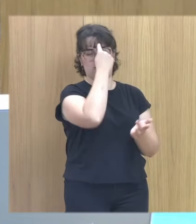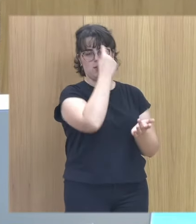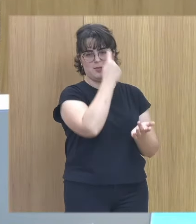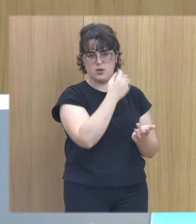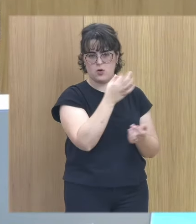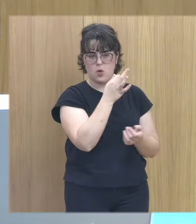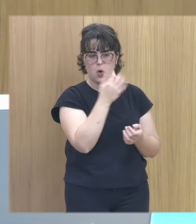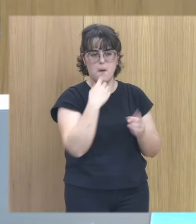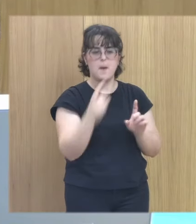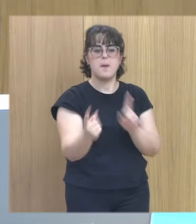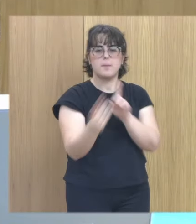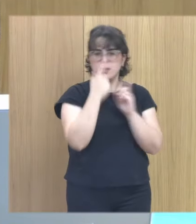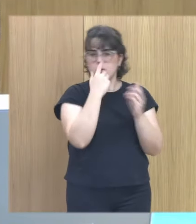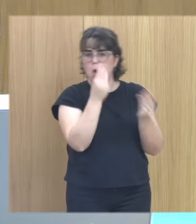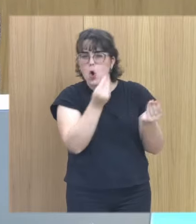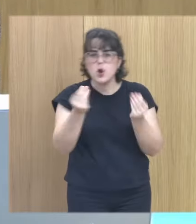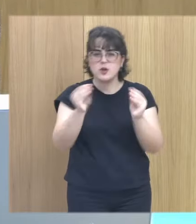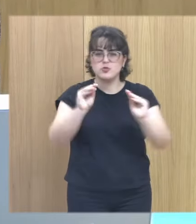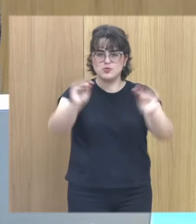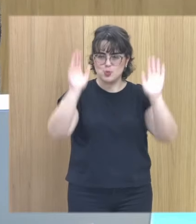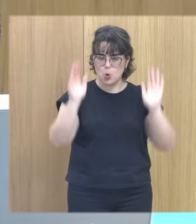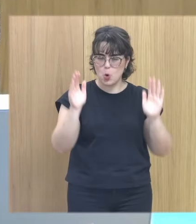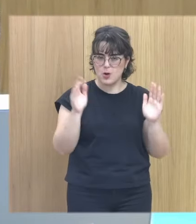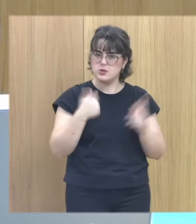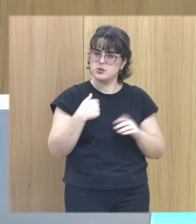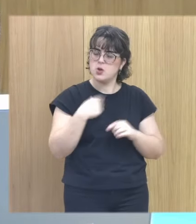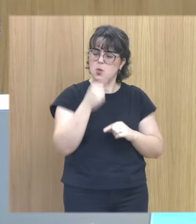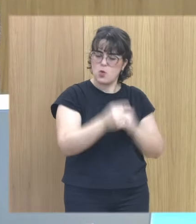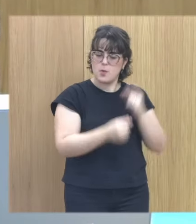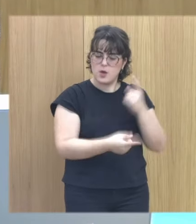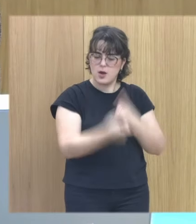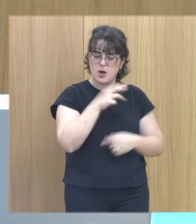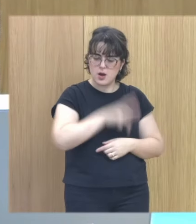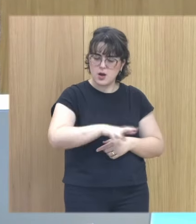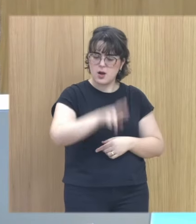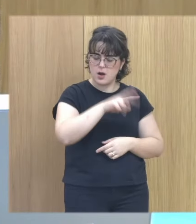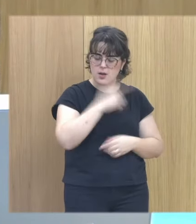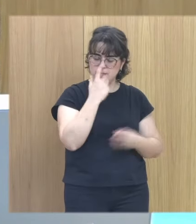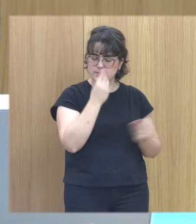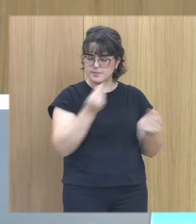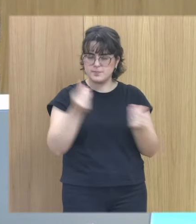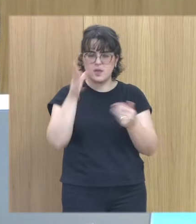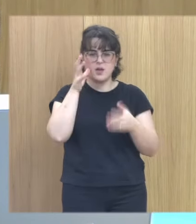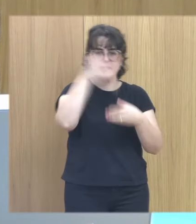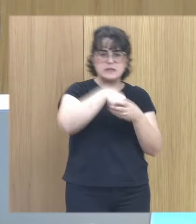cuando vuelvas a olerle? ¿sí? y les hago recuperar elementos sensoriales del abuso